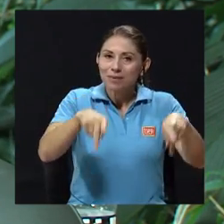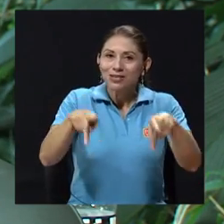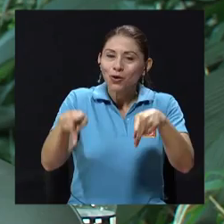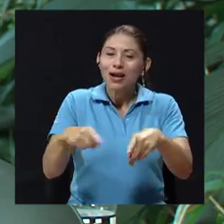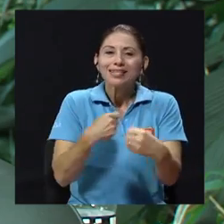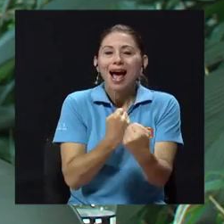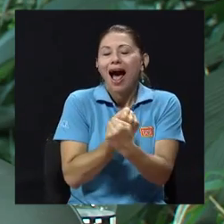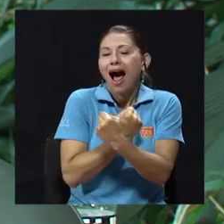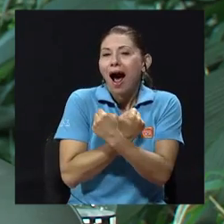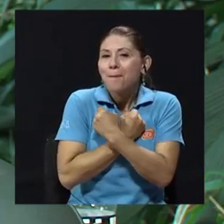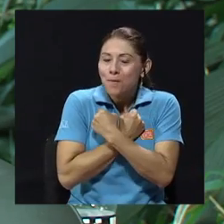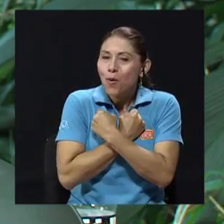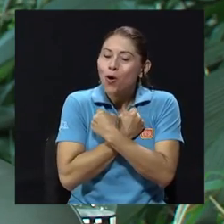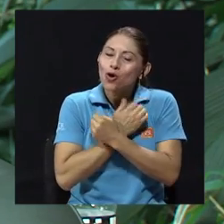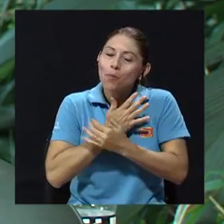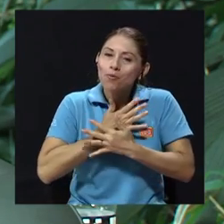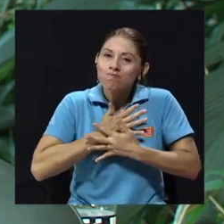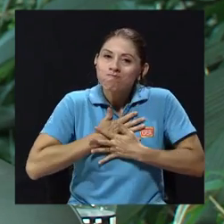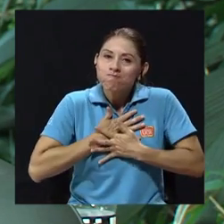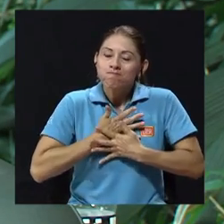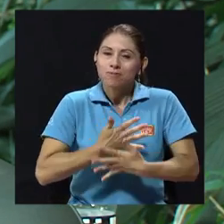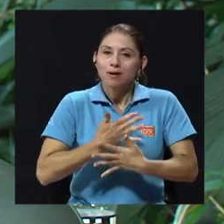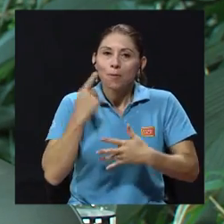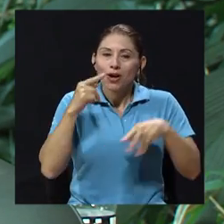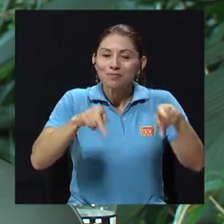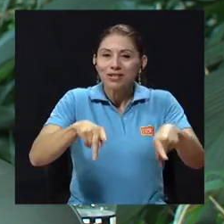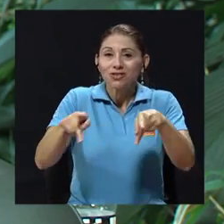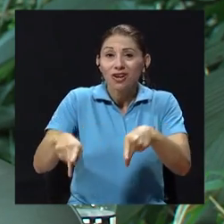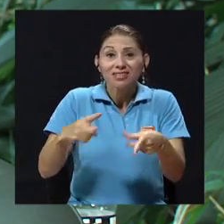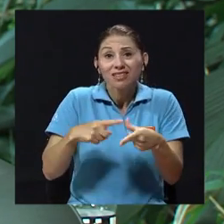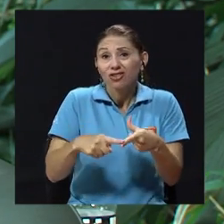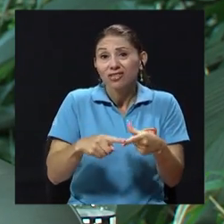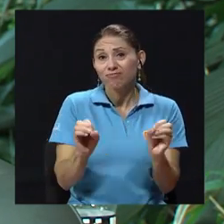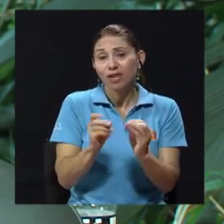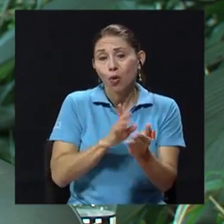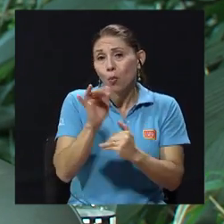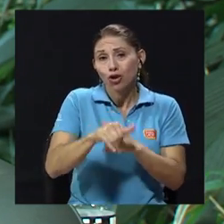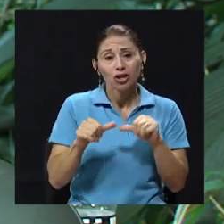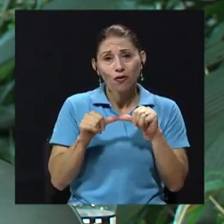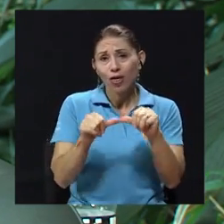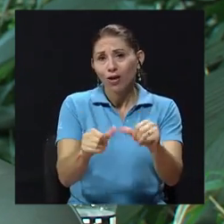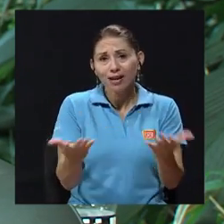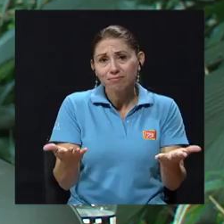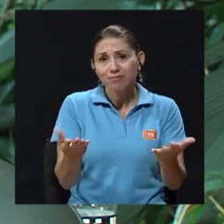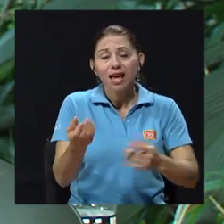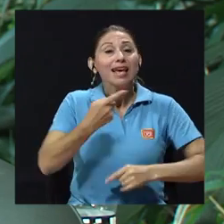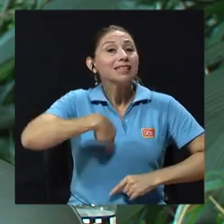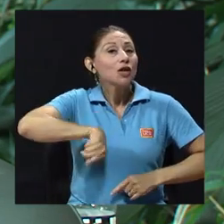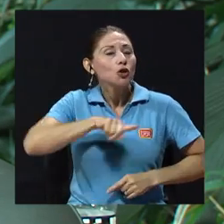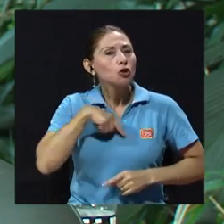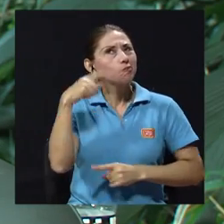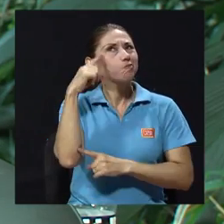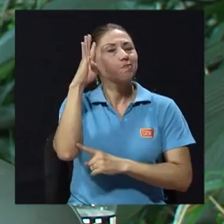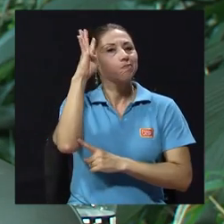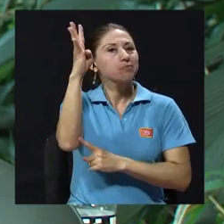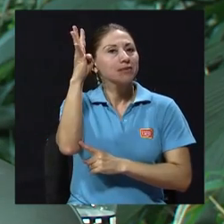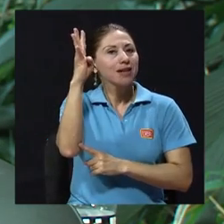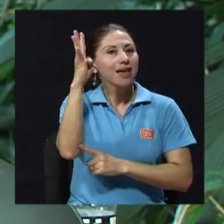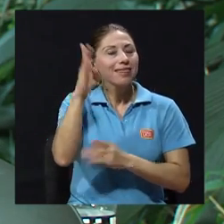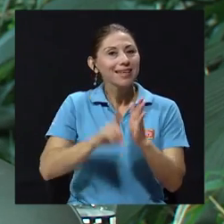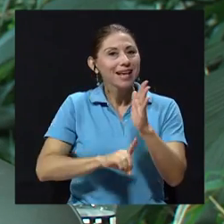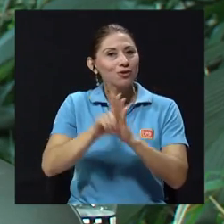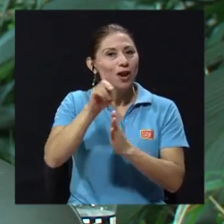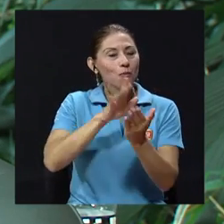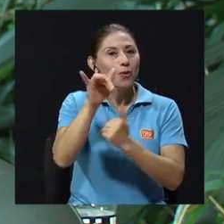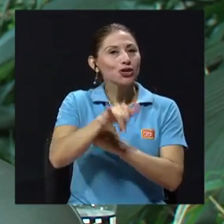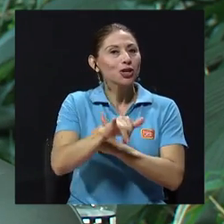amor, lo que se llama compasión por las personas, entonces probablemente ningún proyecto va a durar. Si tenemos una idea de desarrollar un proyecto de forma